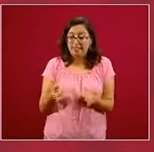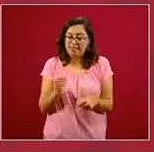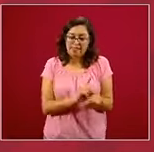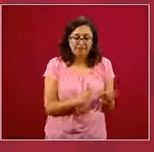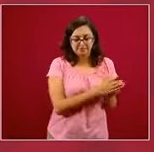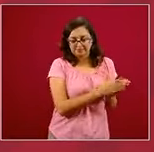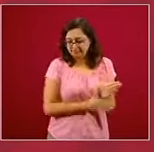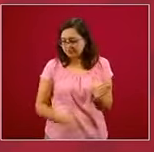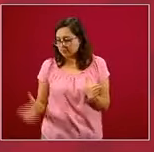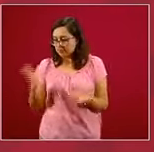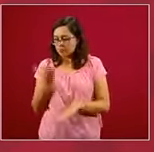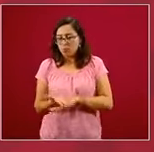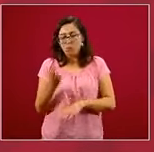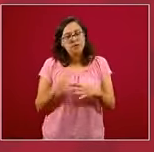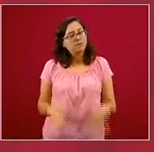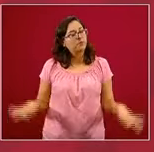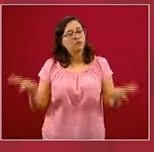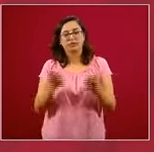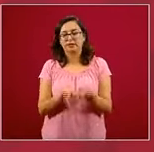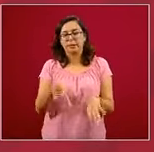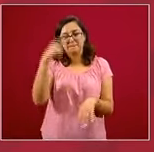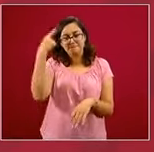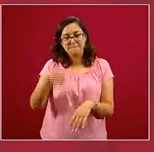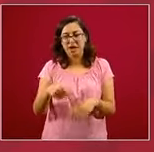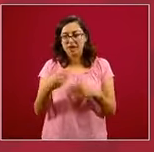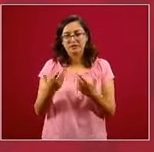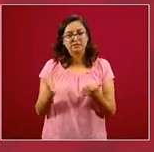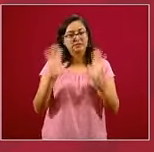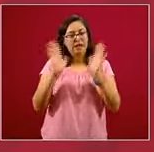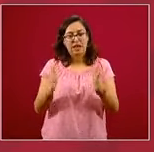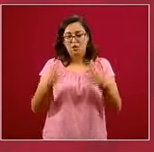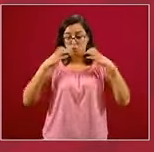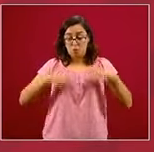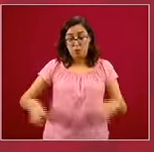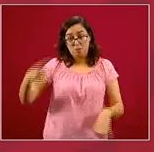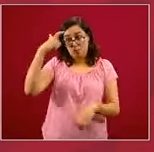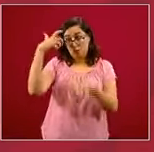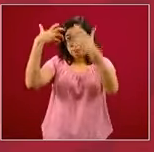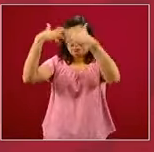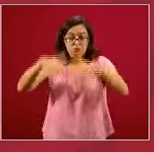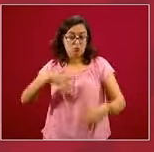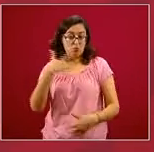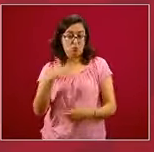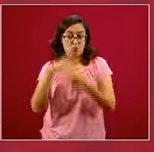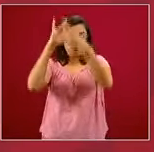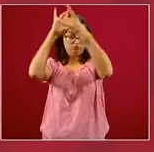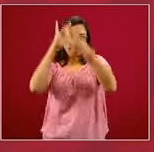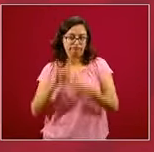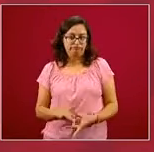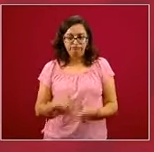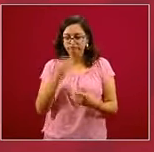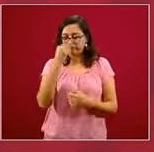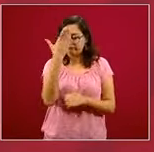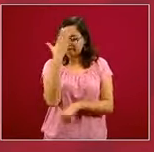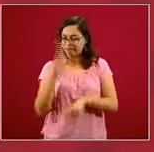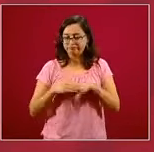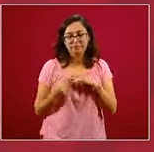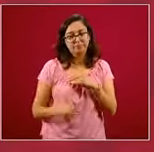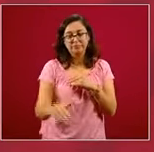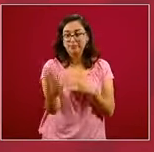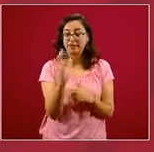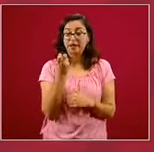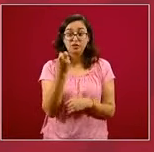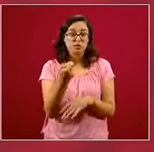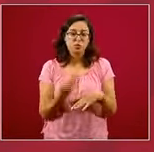crucial para sentar las bases fisiológicas, neurofisiológicas y emocionales de la alimentación saludable.